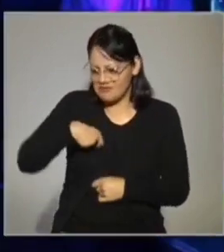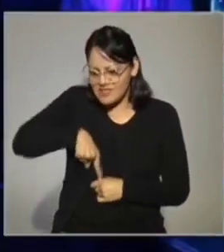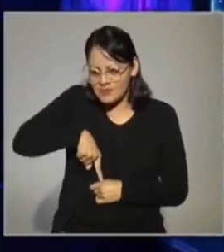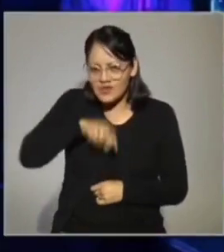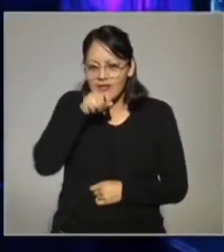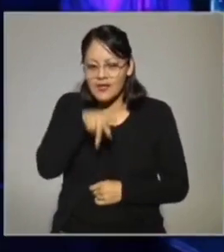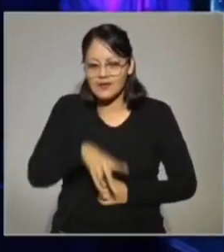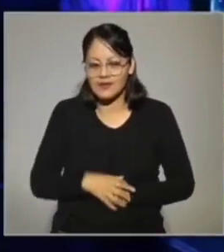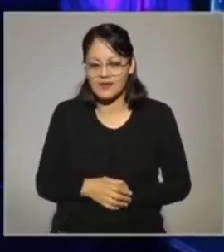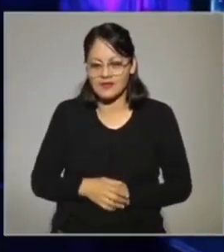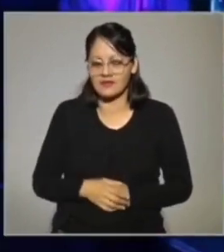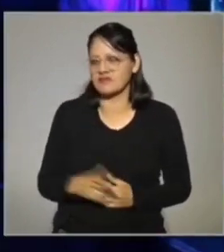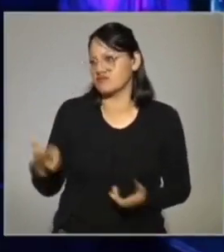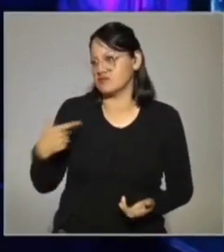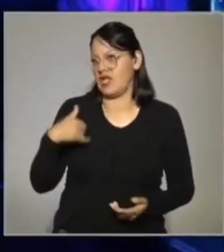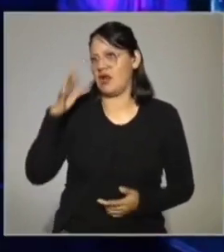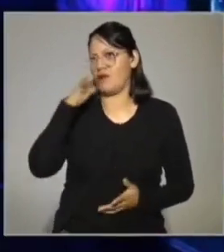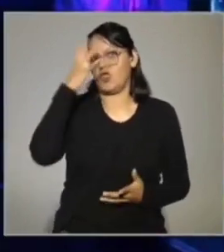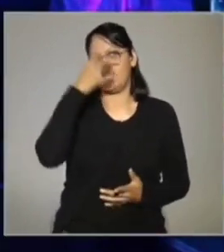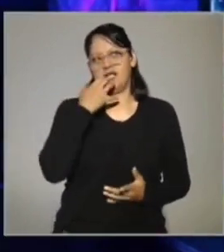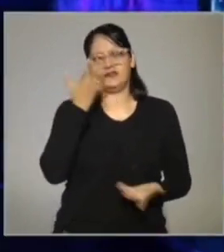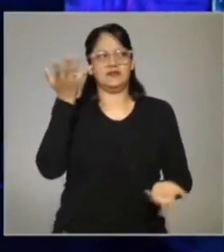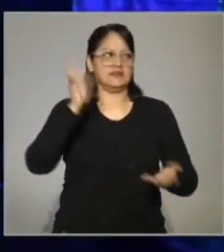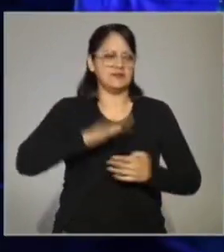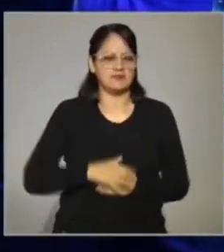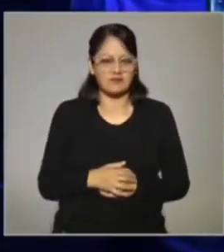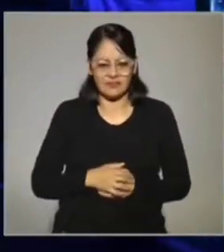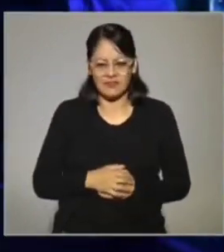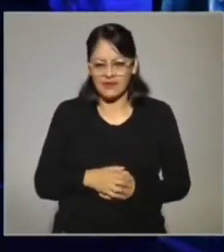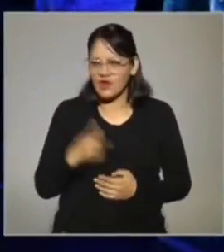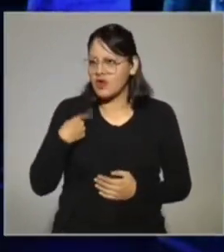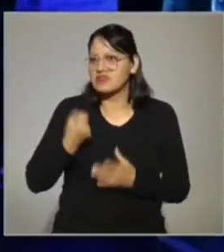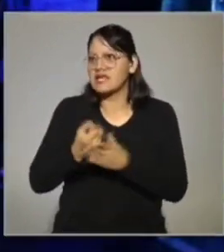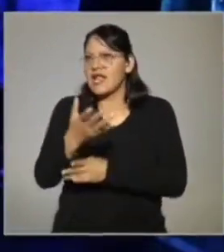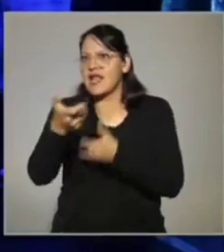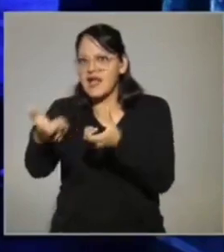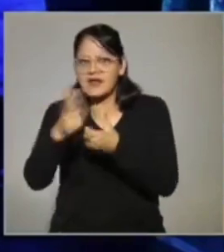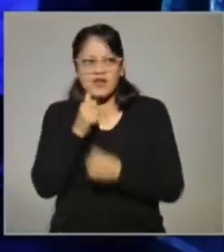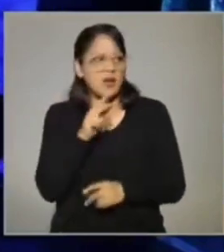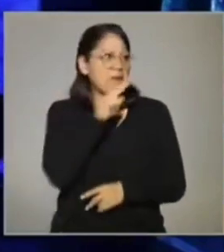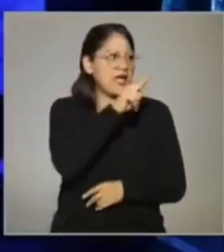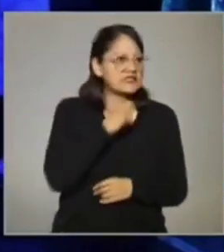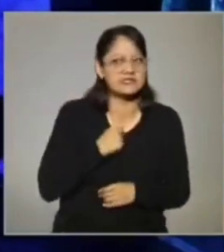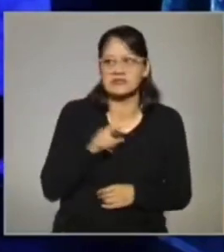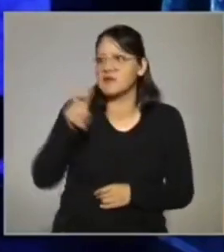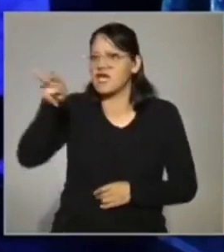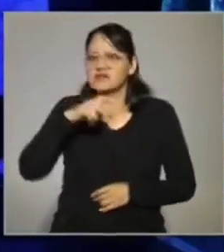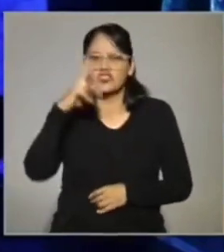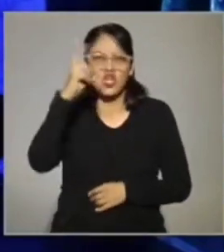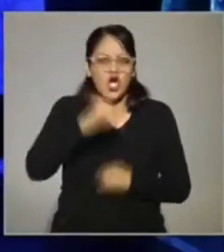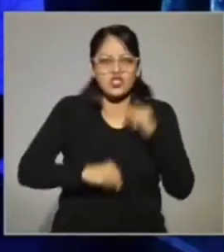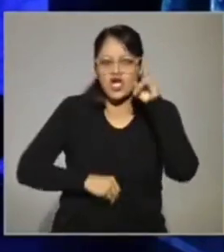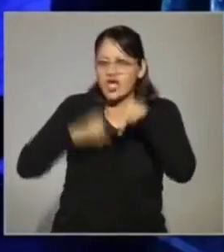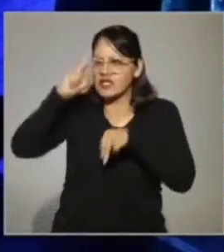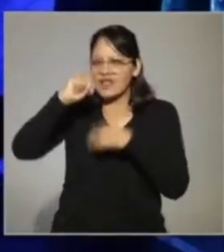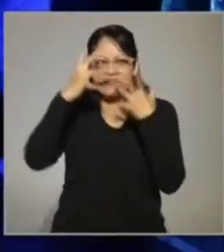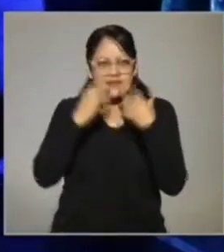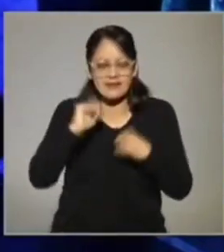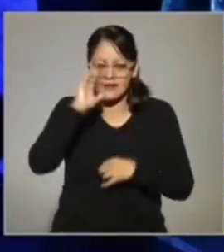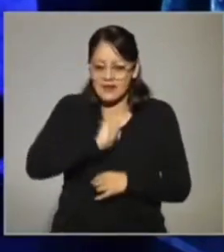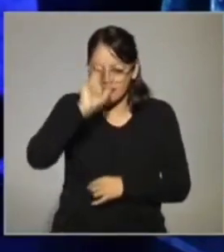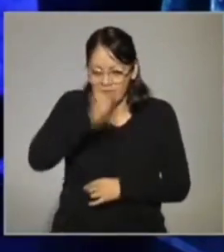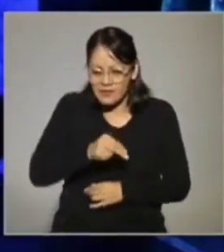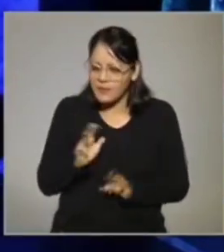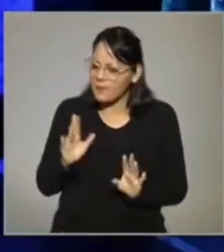Ya tampoco me puedo poner triste, ¿no? No salgas a la calle, no vestes a la calle, no abraces a nadie, no te puedes poner triste tampoco.